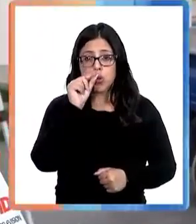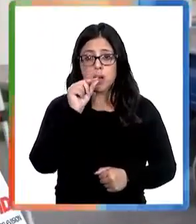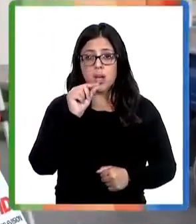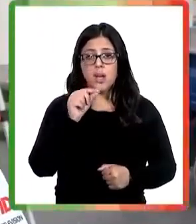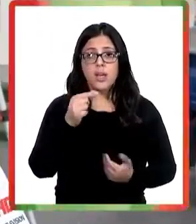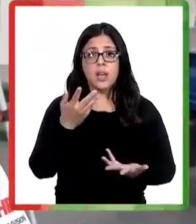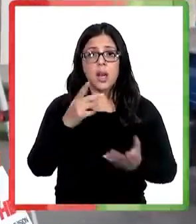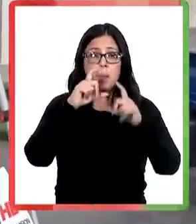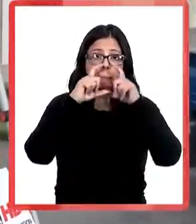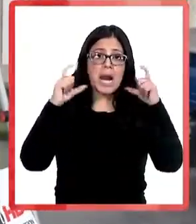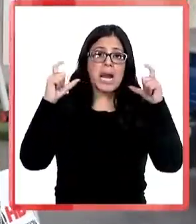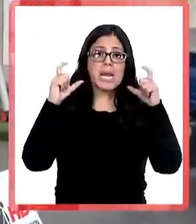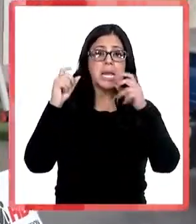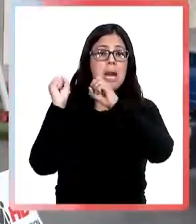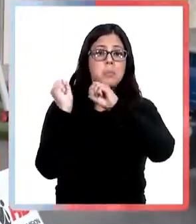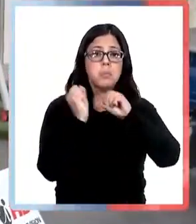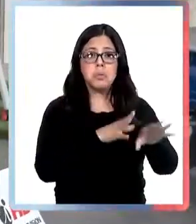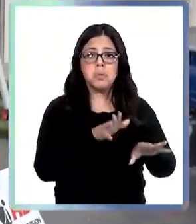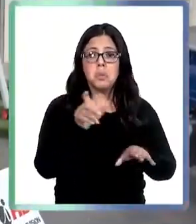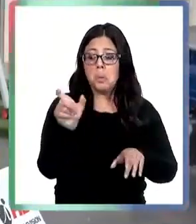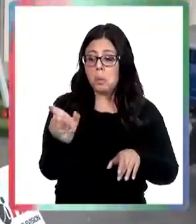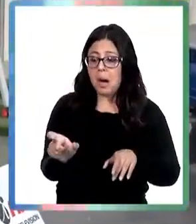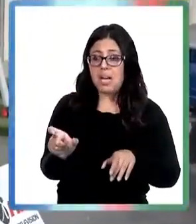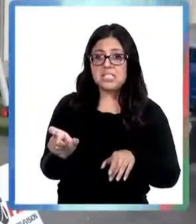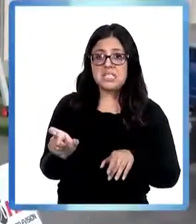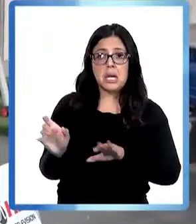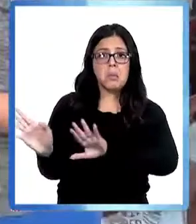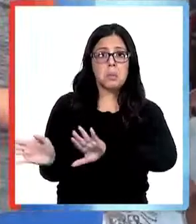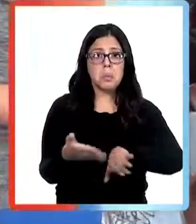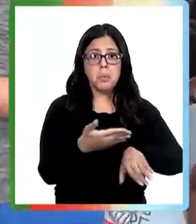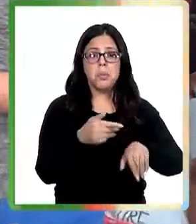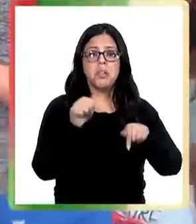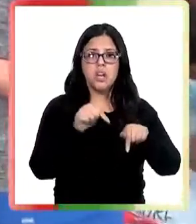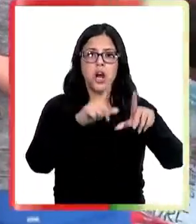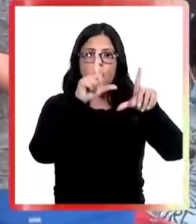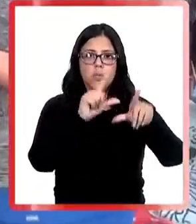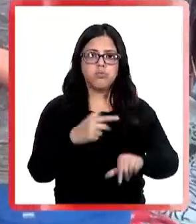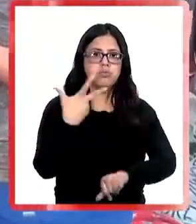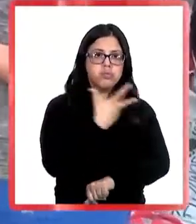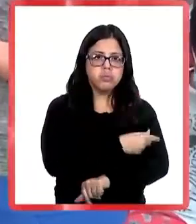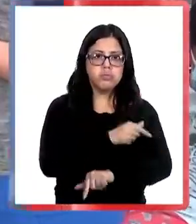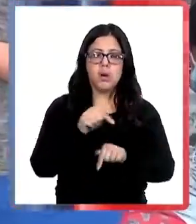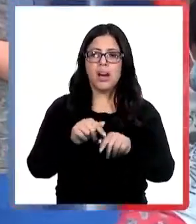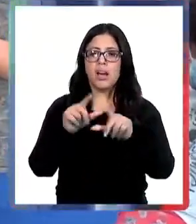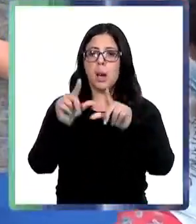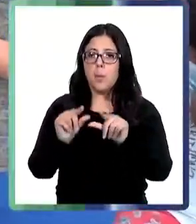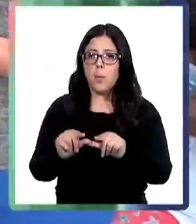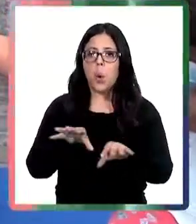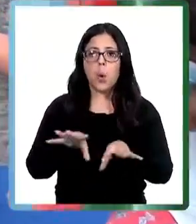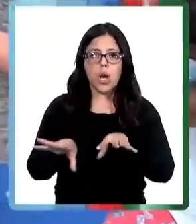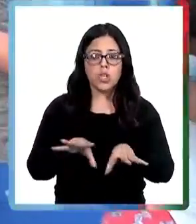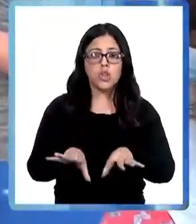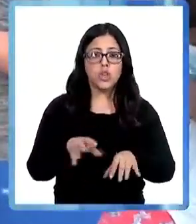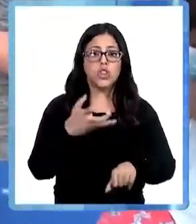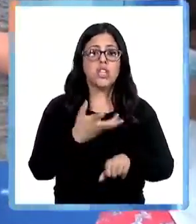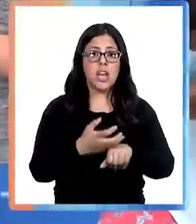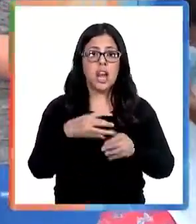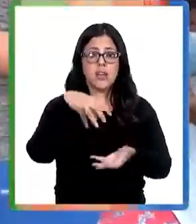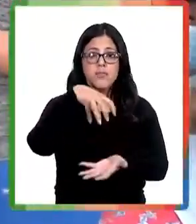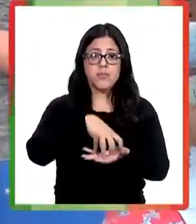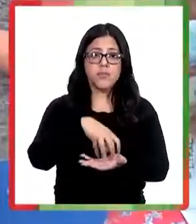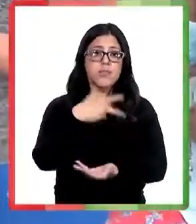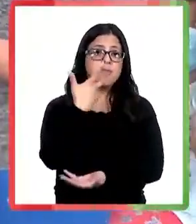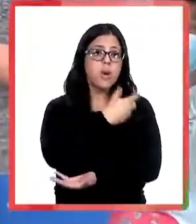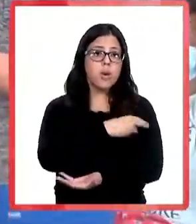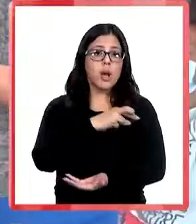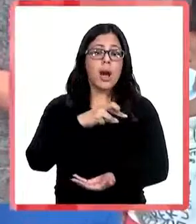pase de movilidad y la mascarilla y ya se ha visto un declive bastante significativo en la vacunación. Si bien es muy poca la acción que se vive en el vacunatorio de Plaza